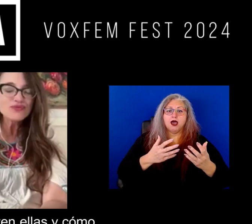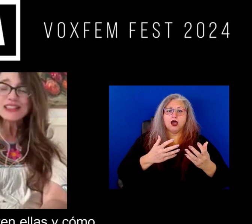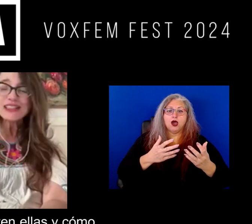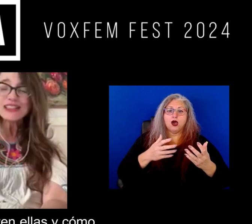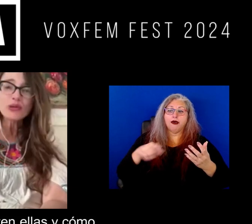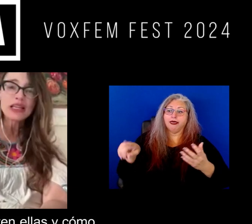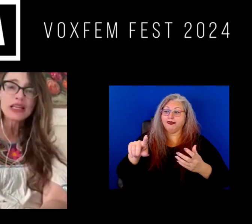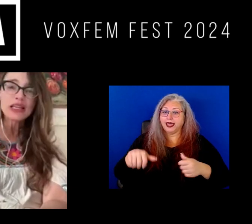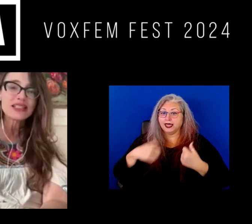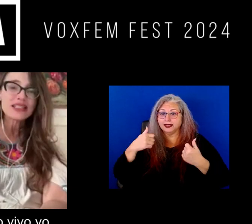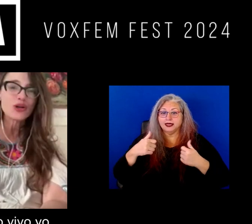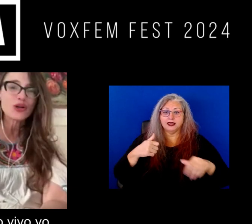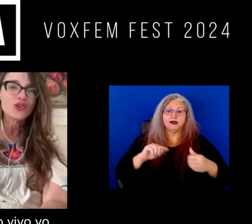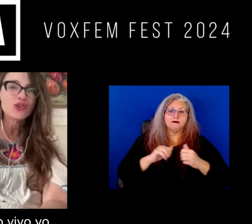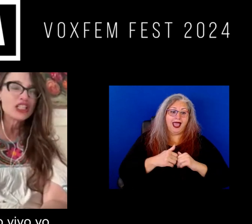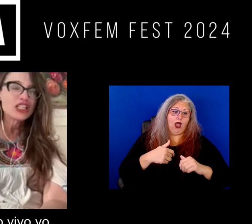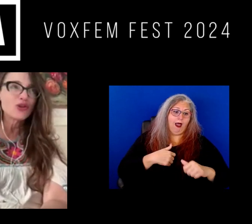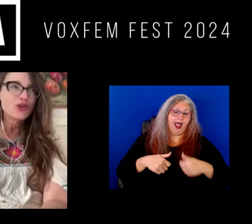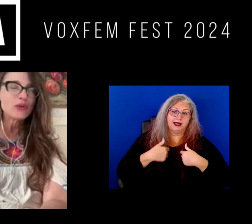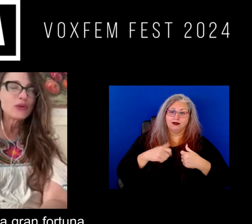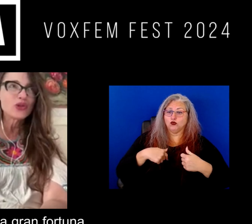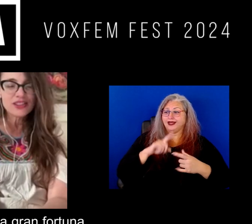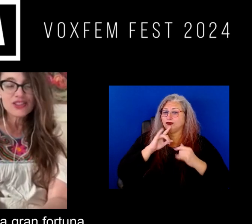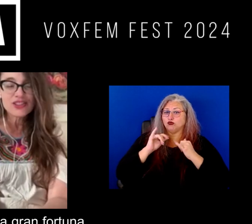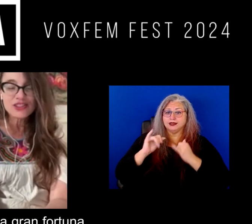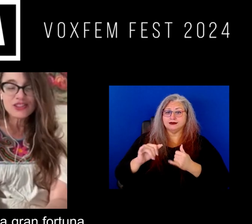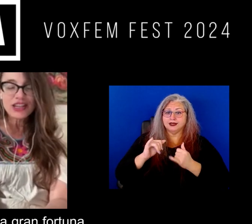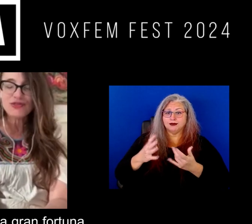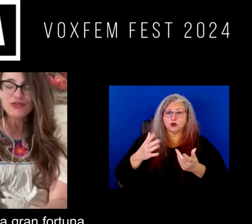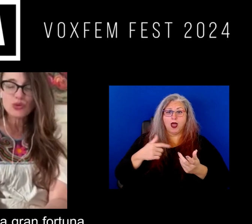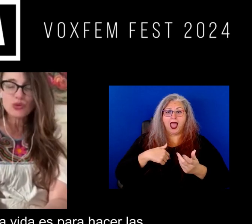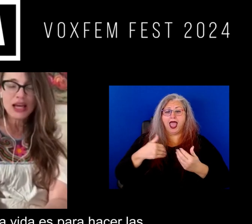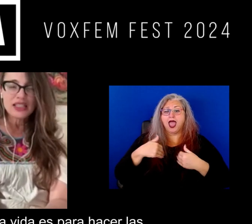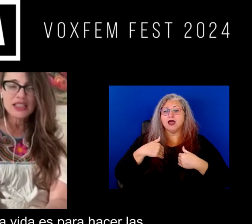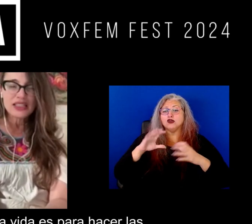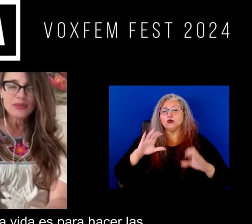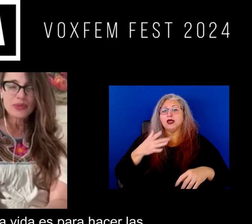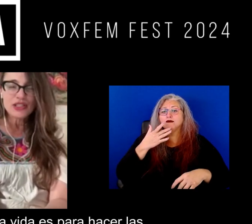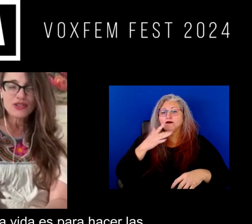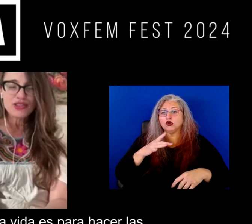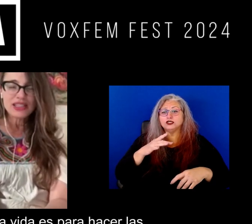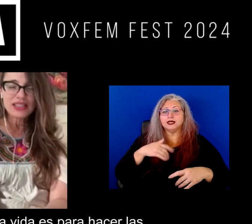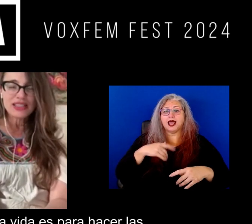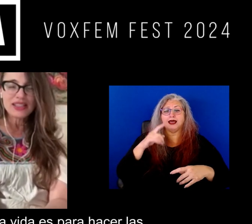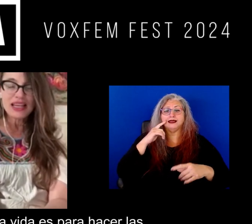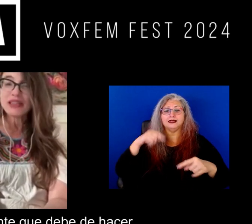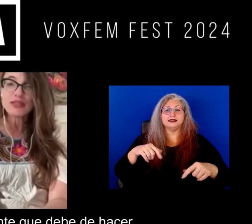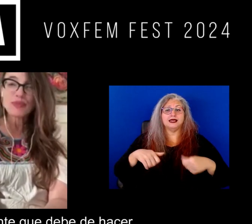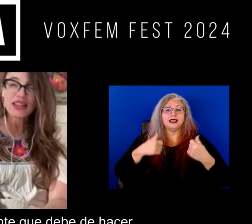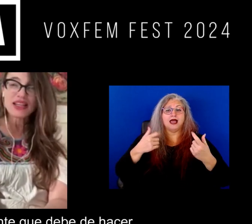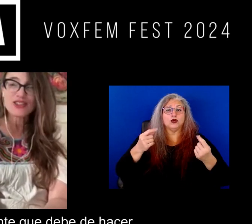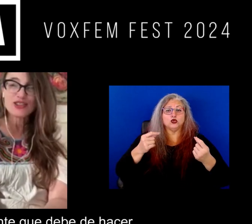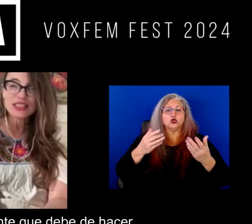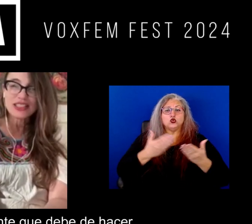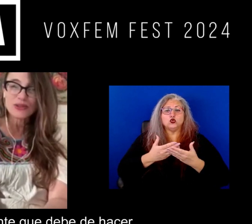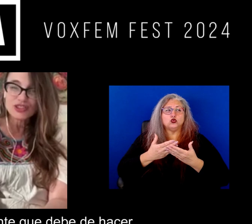de cómo viven ellas y cómo cómo vivo yo ¿no? yo tengo la gran fortuna de que pienso que la vida es para